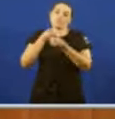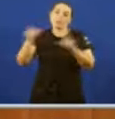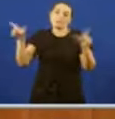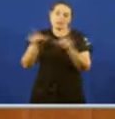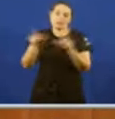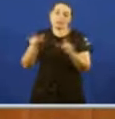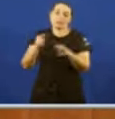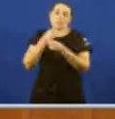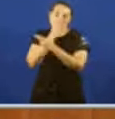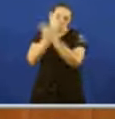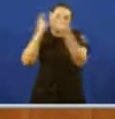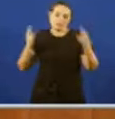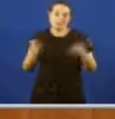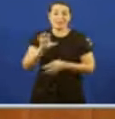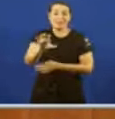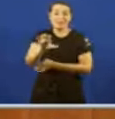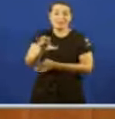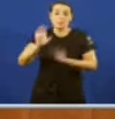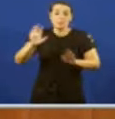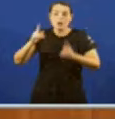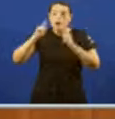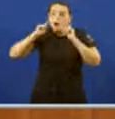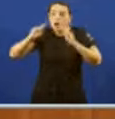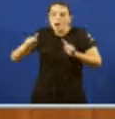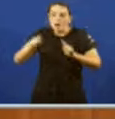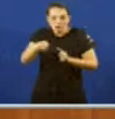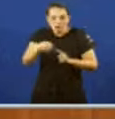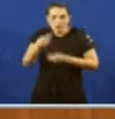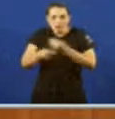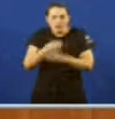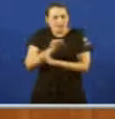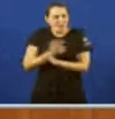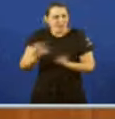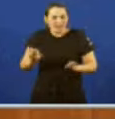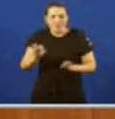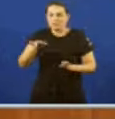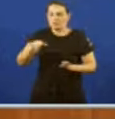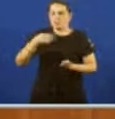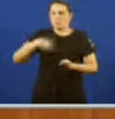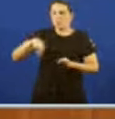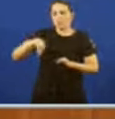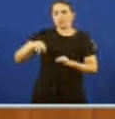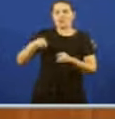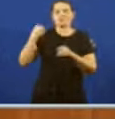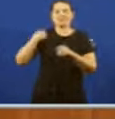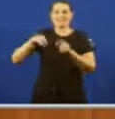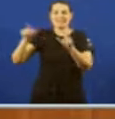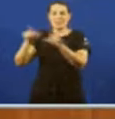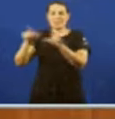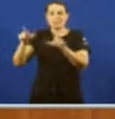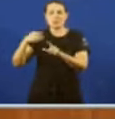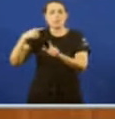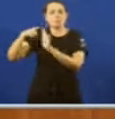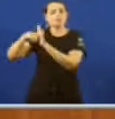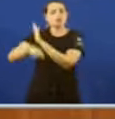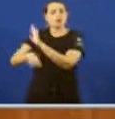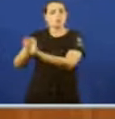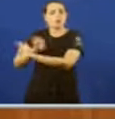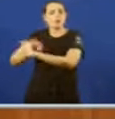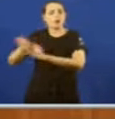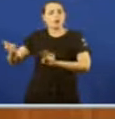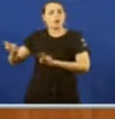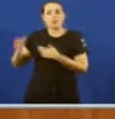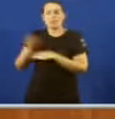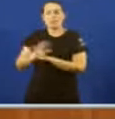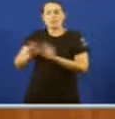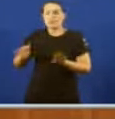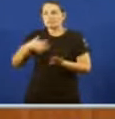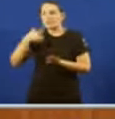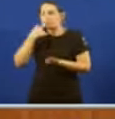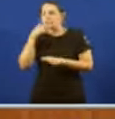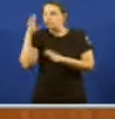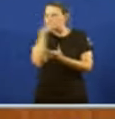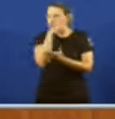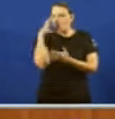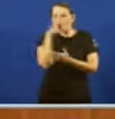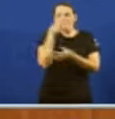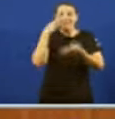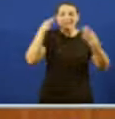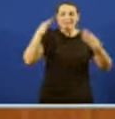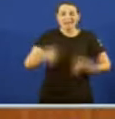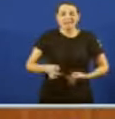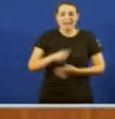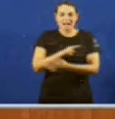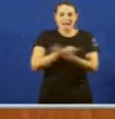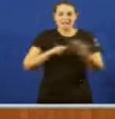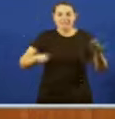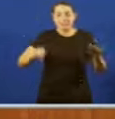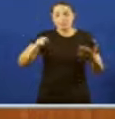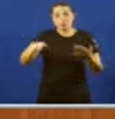política Priorizou a súa imaxe Por riba do interés E xeral De todos os galegos Preferí ocultar A realidade Da sociedade galega Que recoñecer A